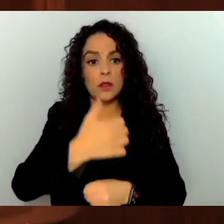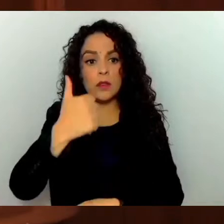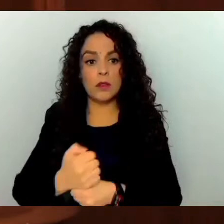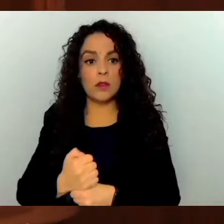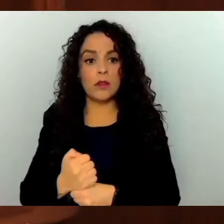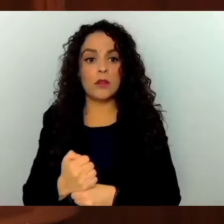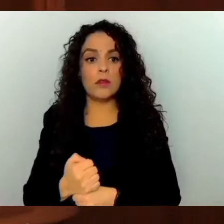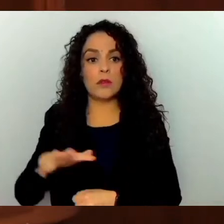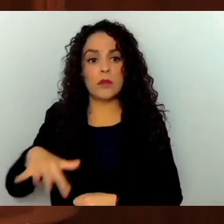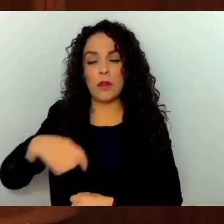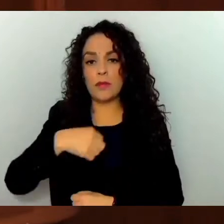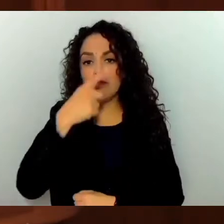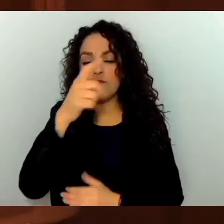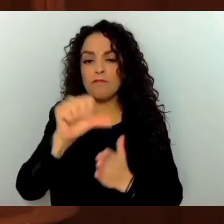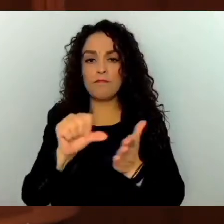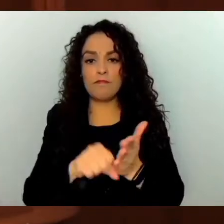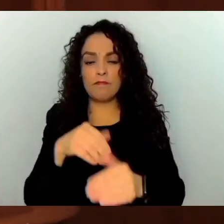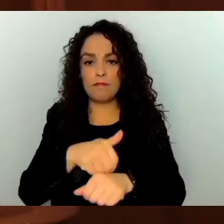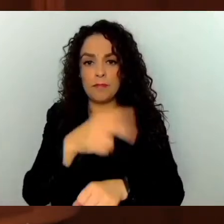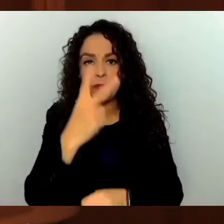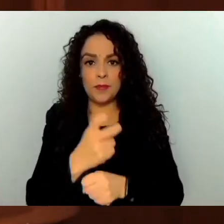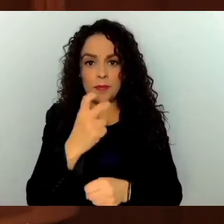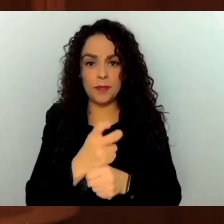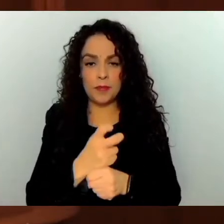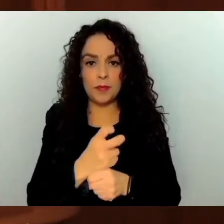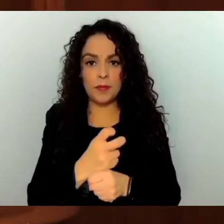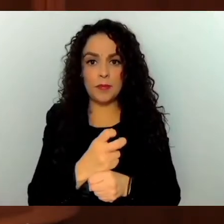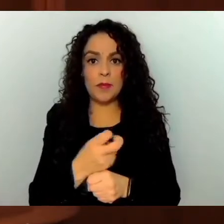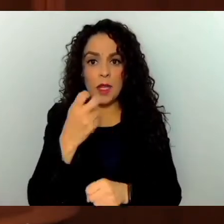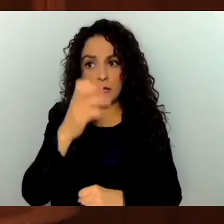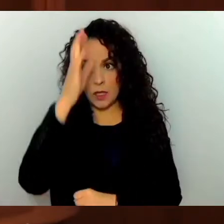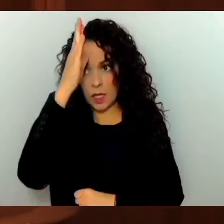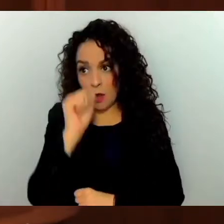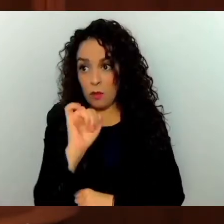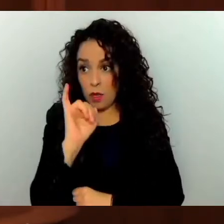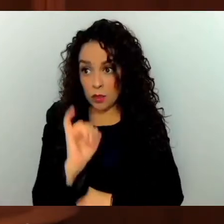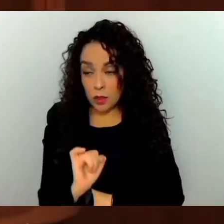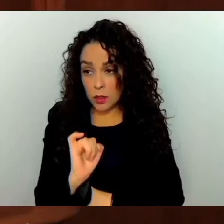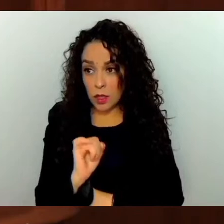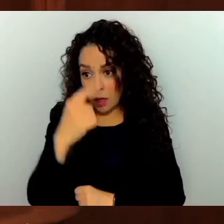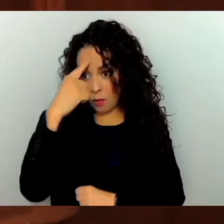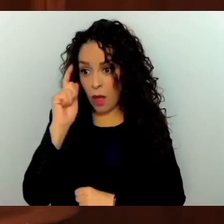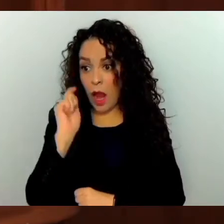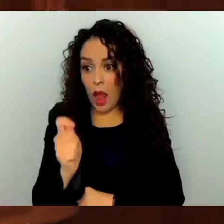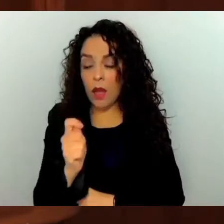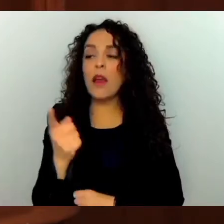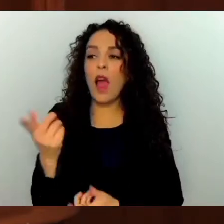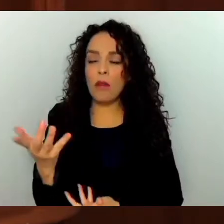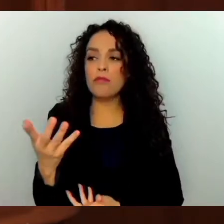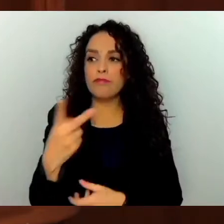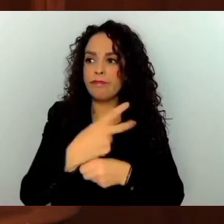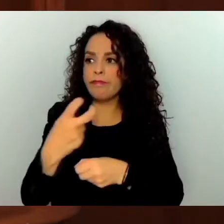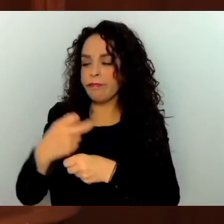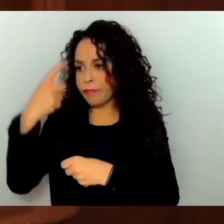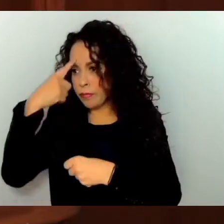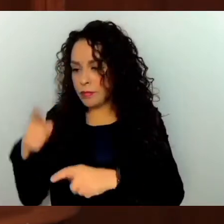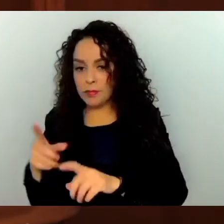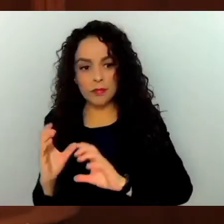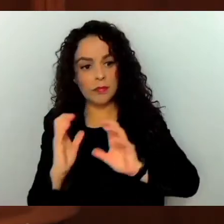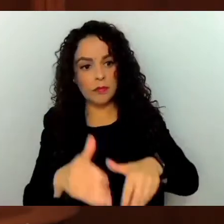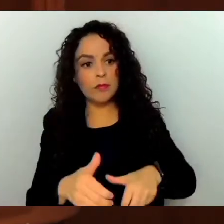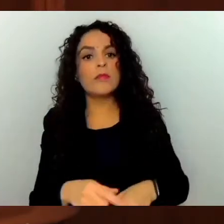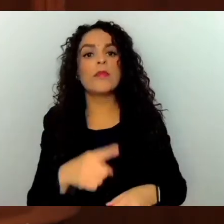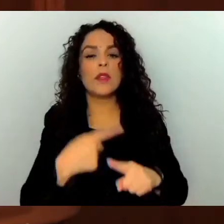señalado en el artículo segundo del acuerdo por el que se establece el proceso y la convocatoria para designar a la o el Fiscal